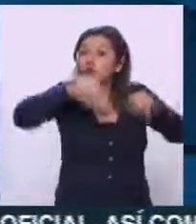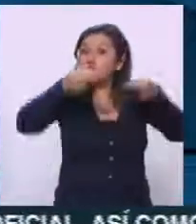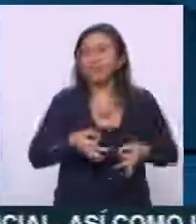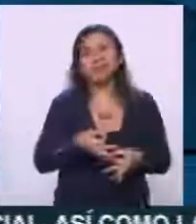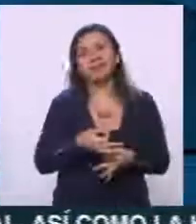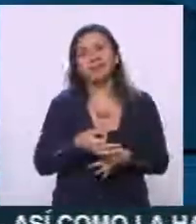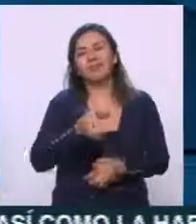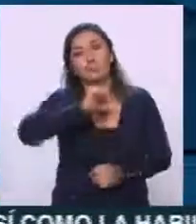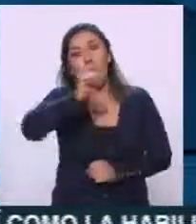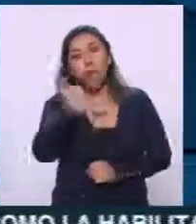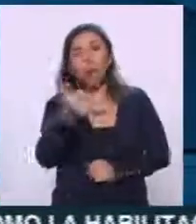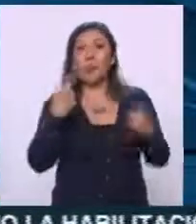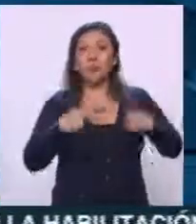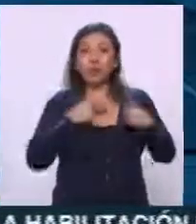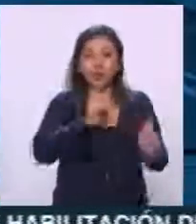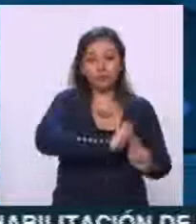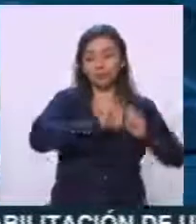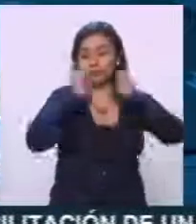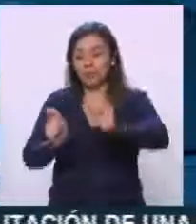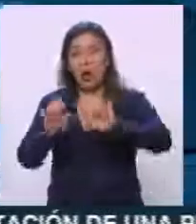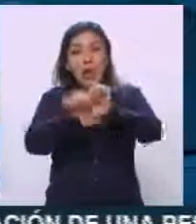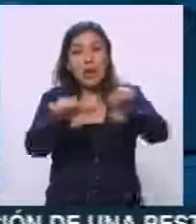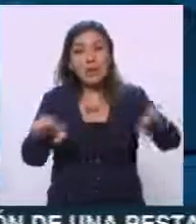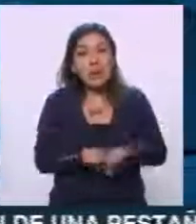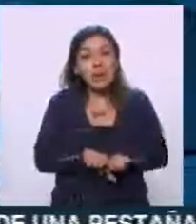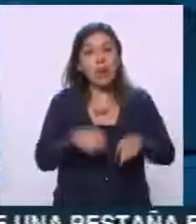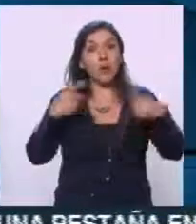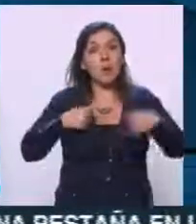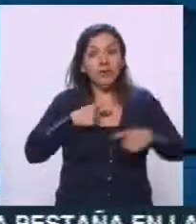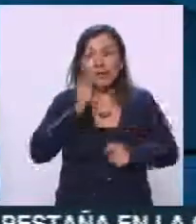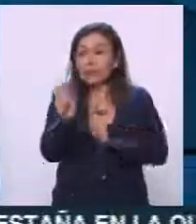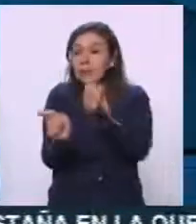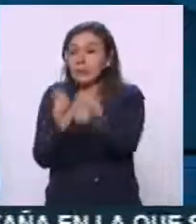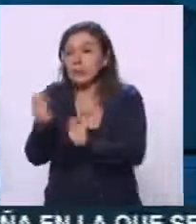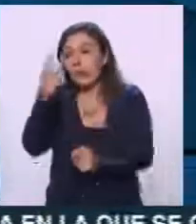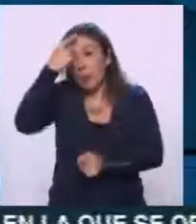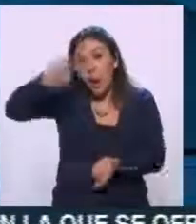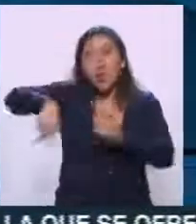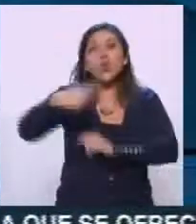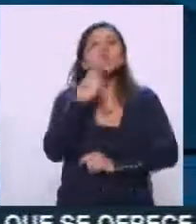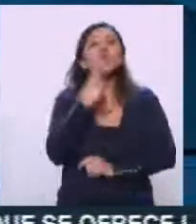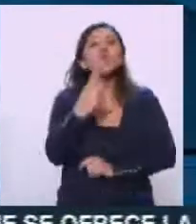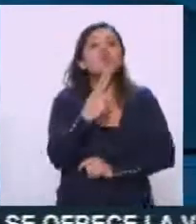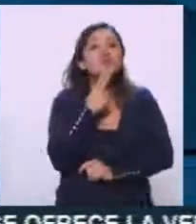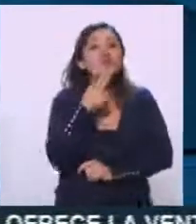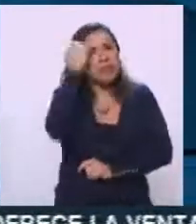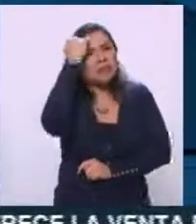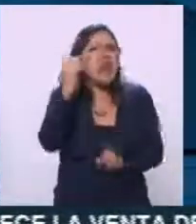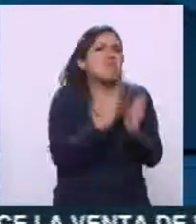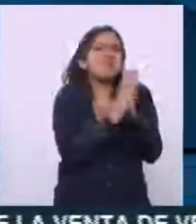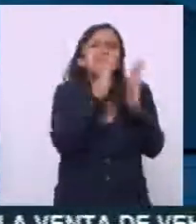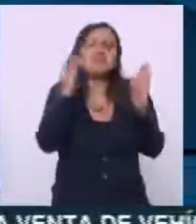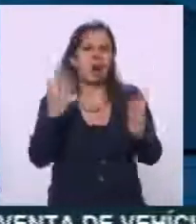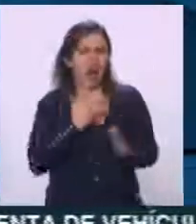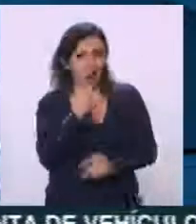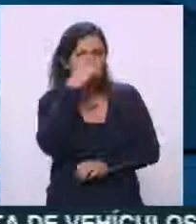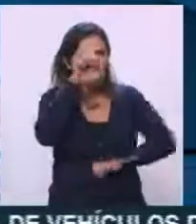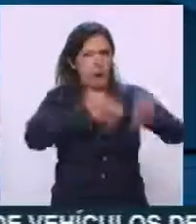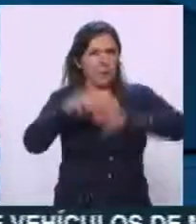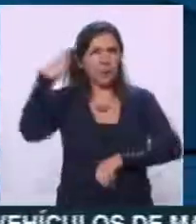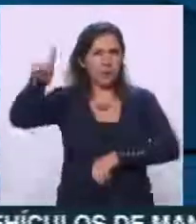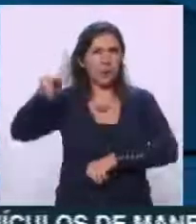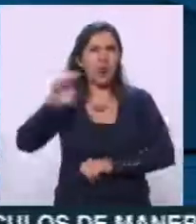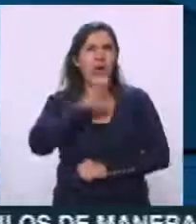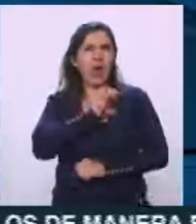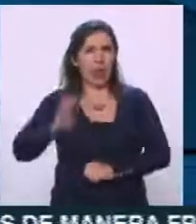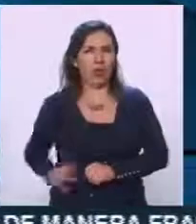luego otro intermediario las asigna a equipos, ya influencers, para que las usen por horas, hay por ejemplo una empresa en Ecuador